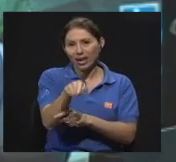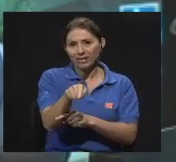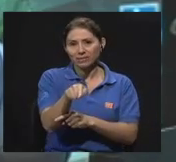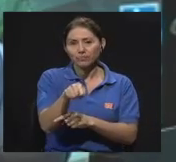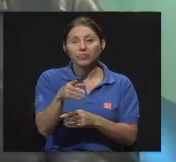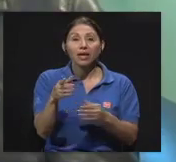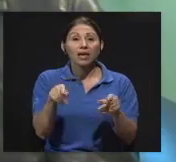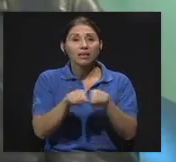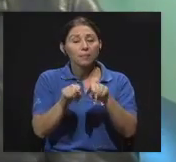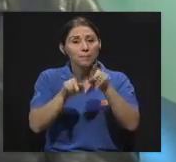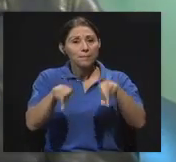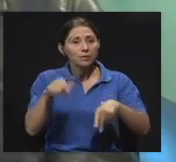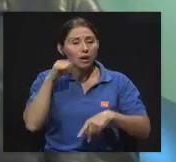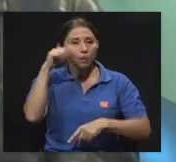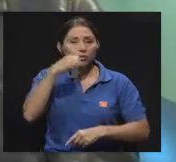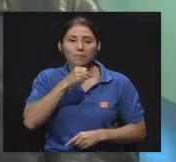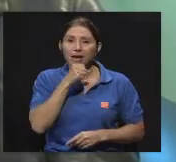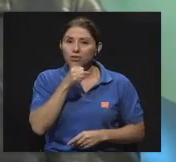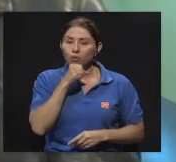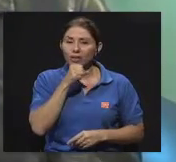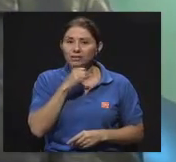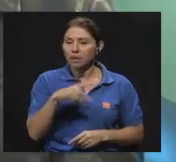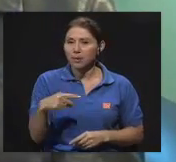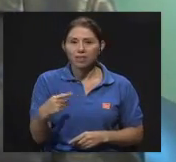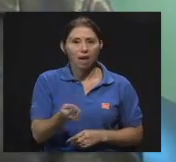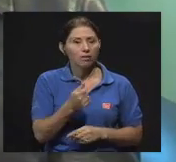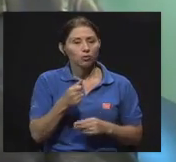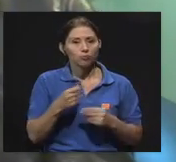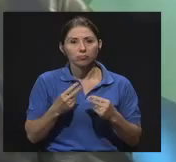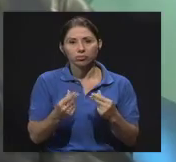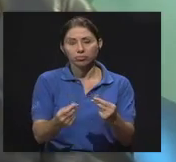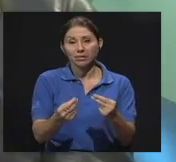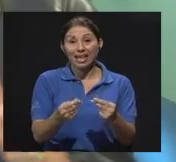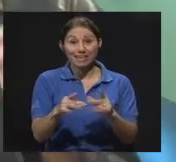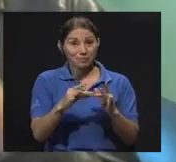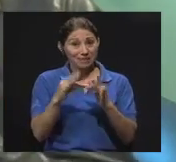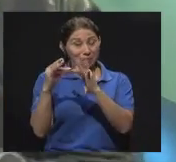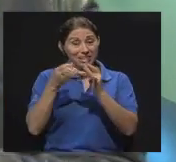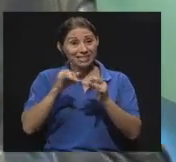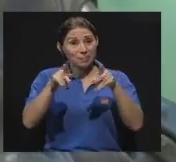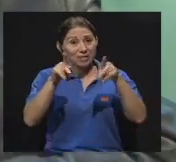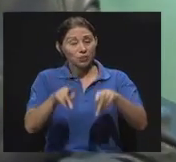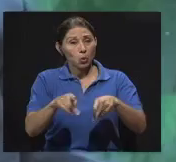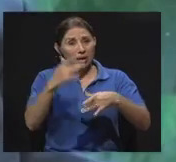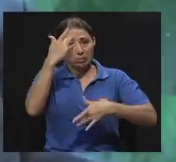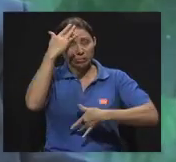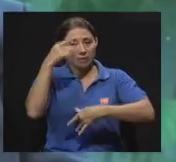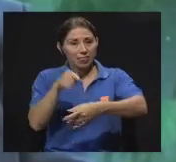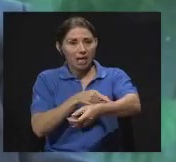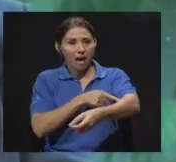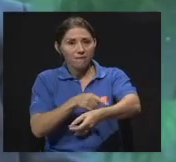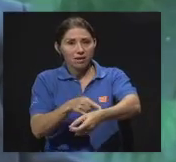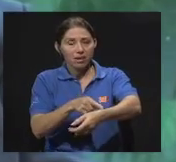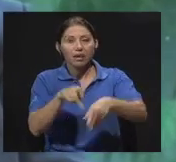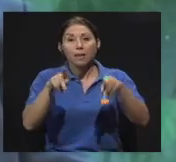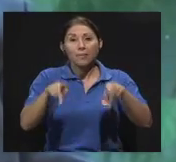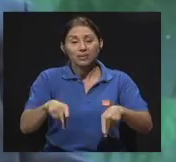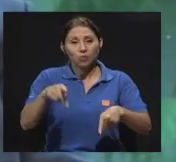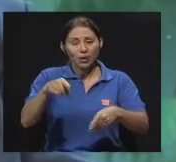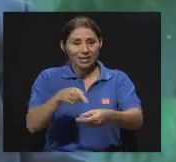¿verdad? Y en las personas adultas mayores, de inmediato, sobre todo si las personas son diabéticas, en los diabéticos,